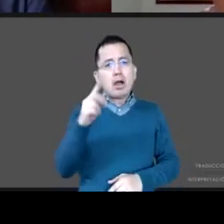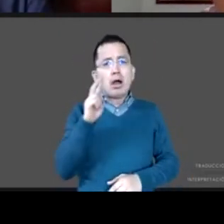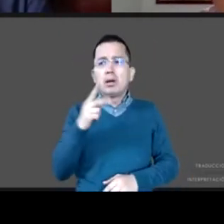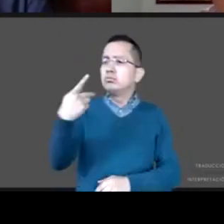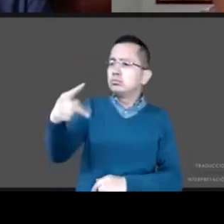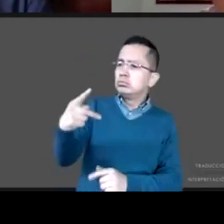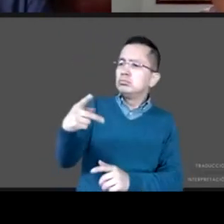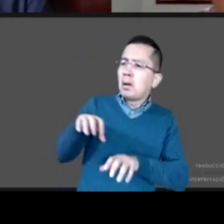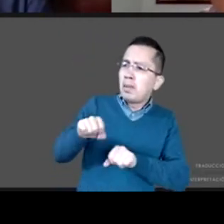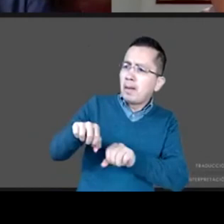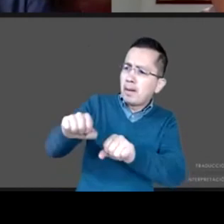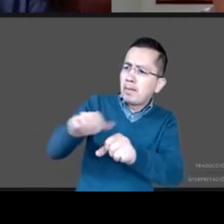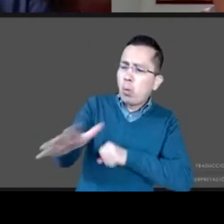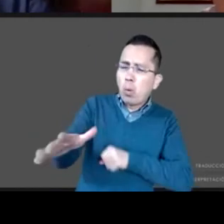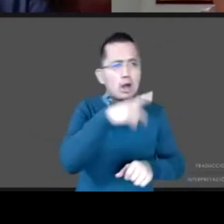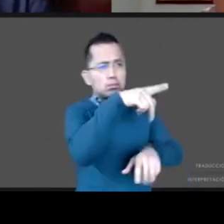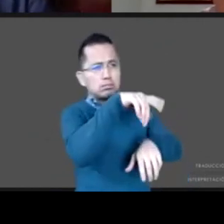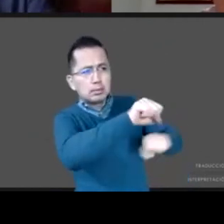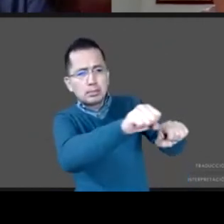cada uno de los estados de la República.